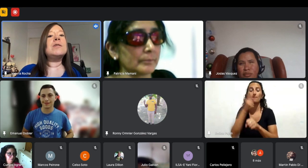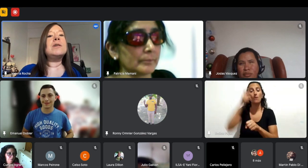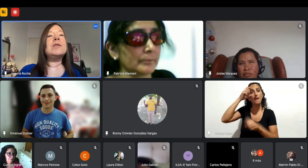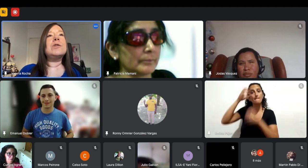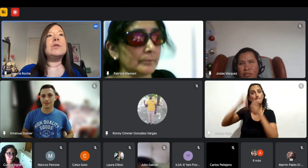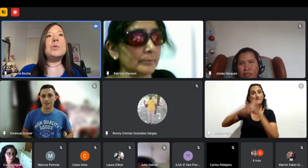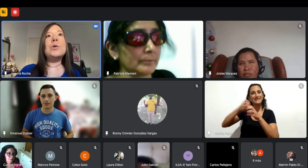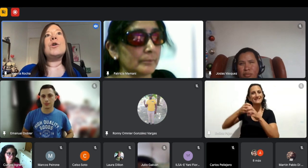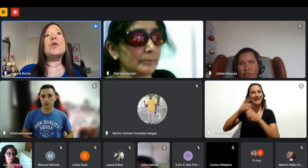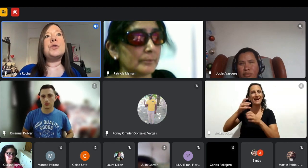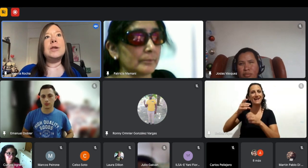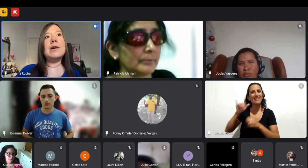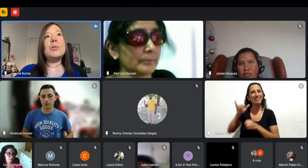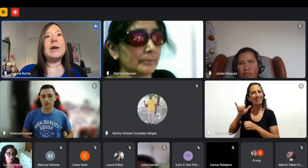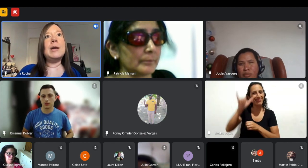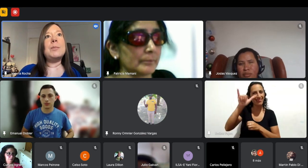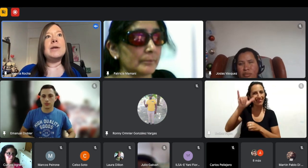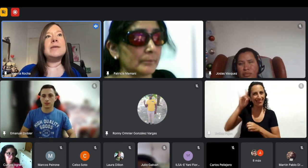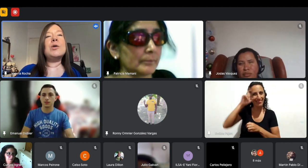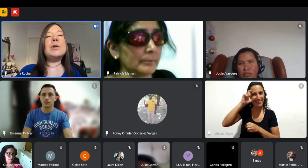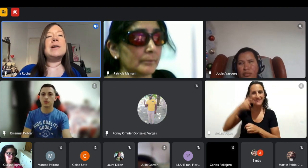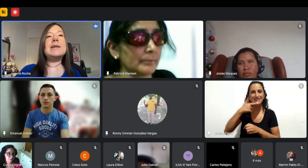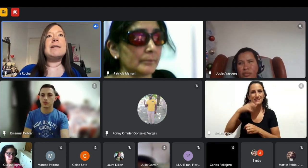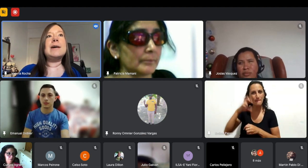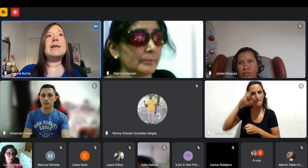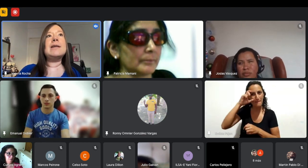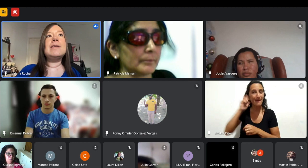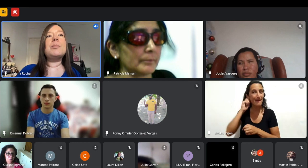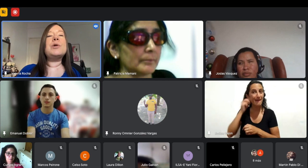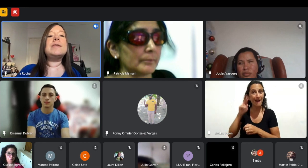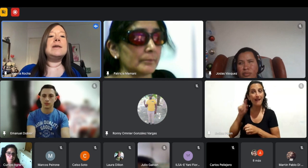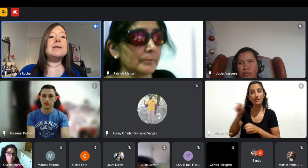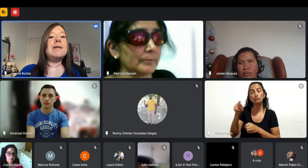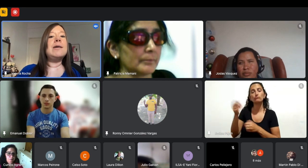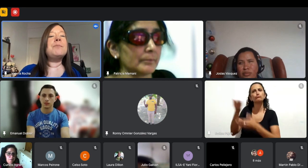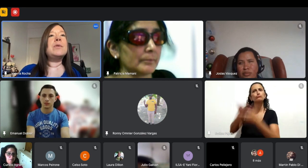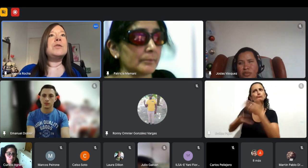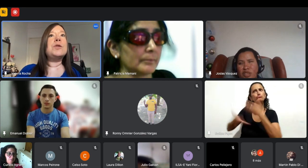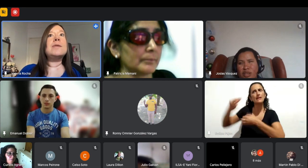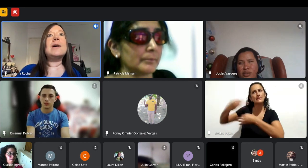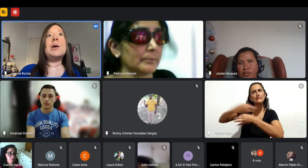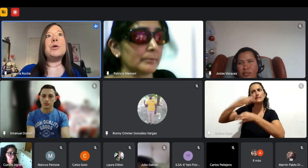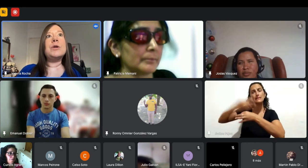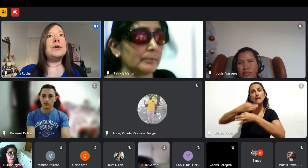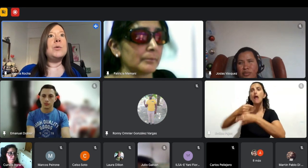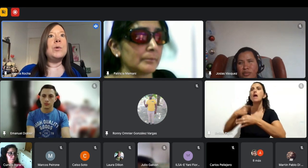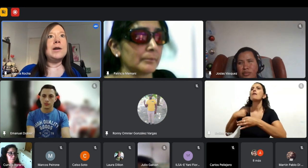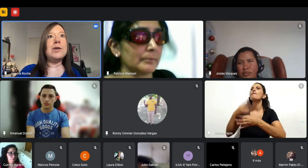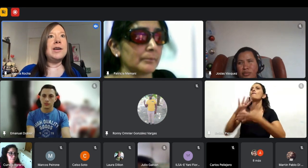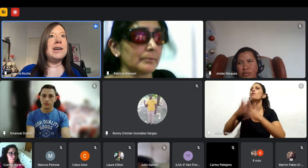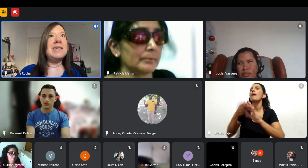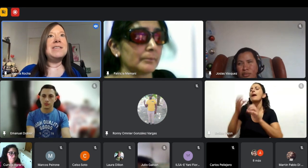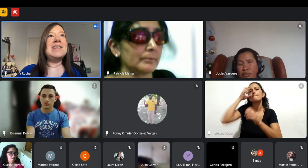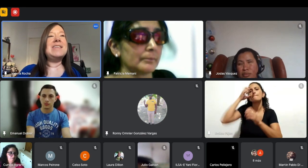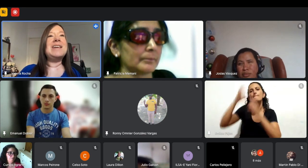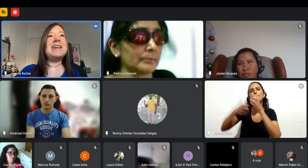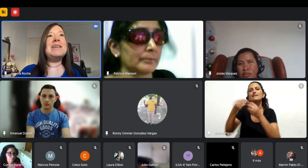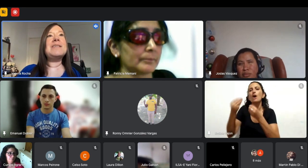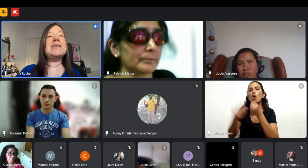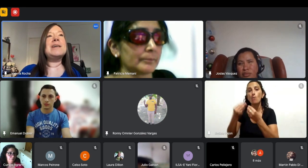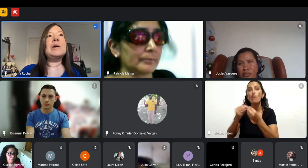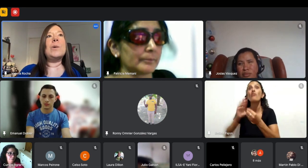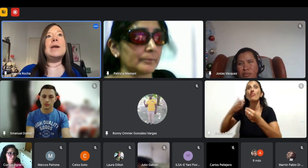capacitación donde uno conocía cómo era la empresa cómo era trabajar y después ingresaba entonces aprovechen a buscar ahora que hay